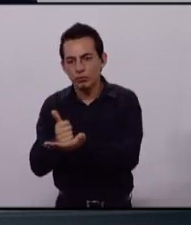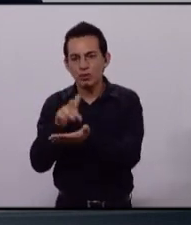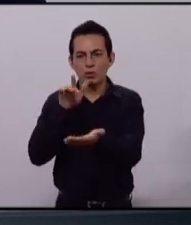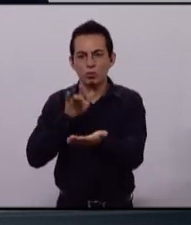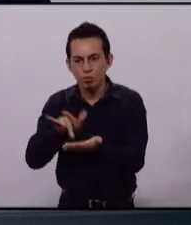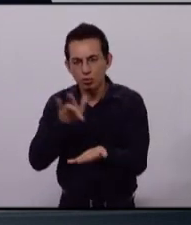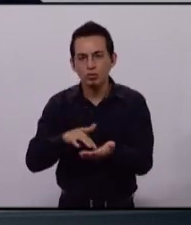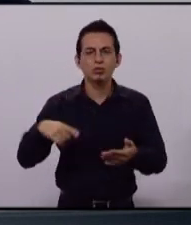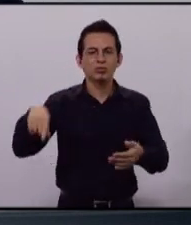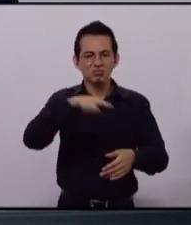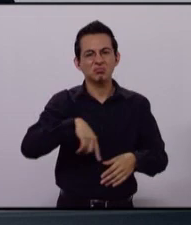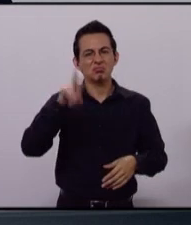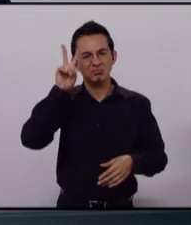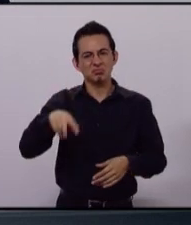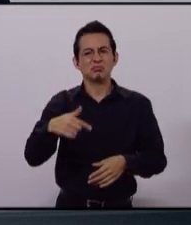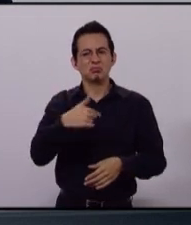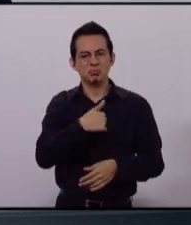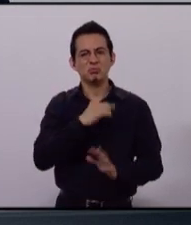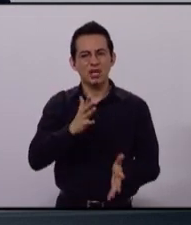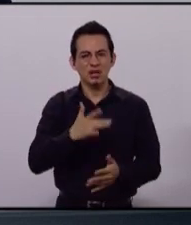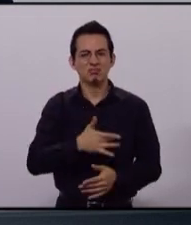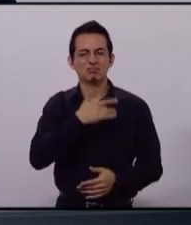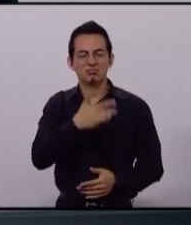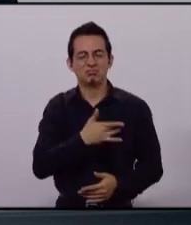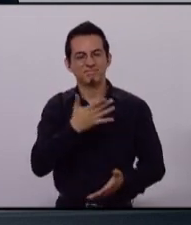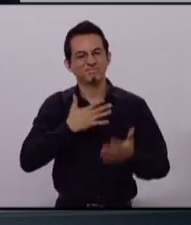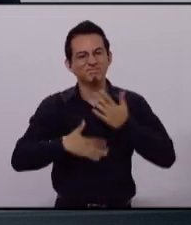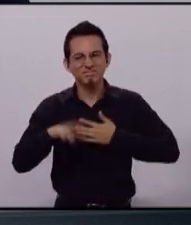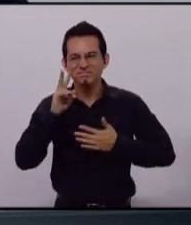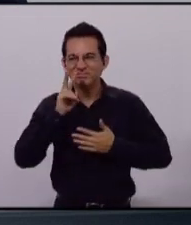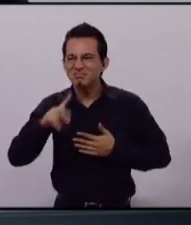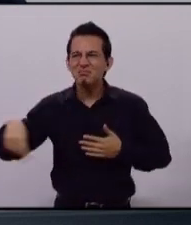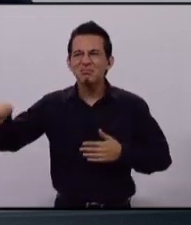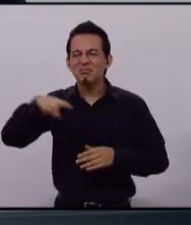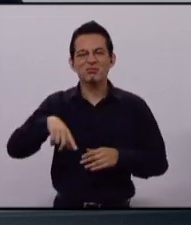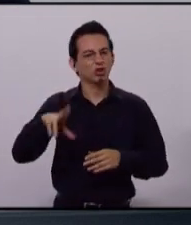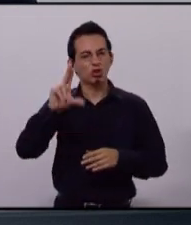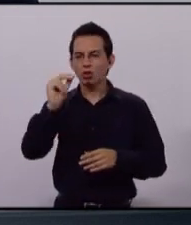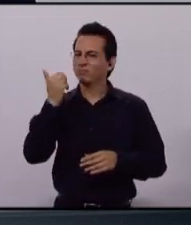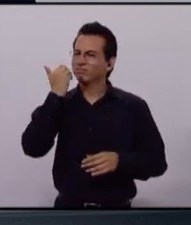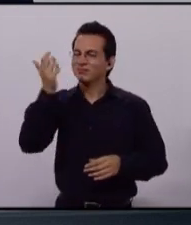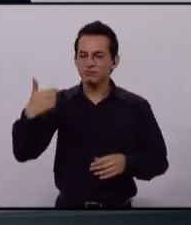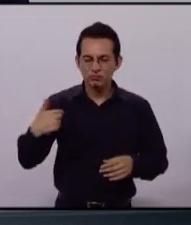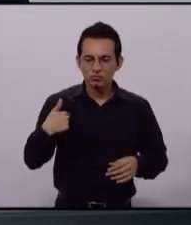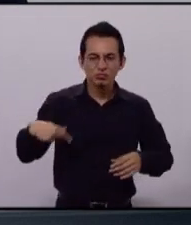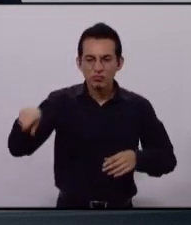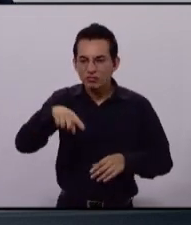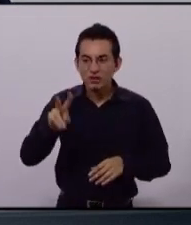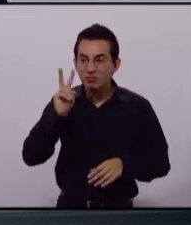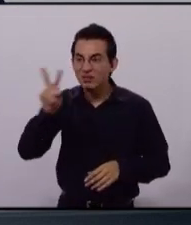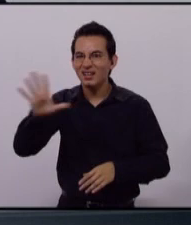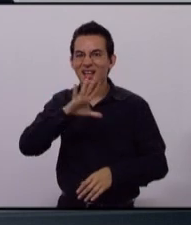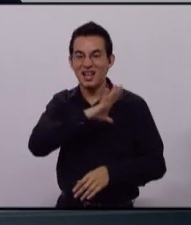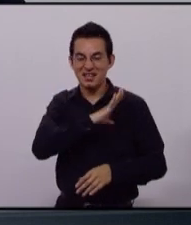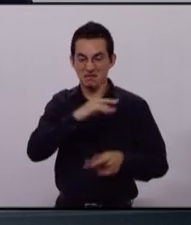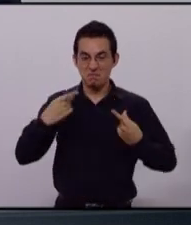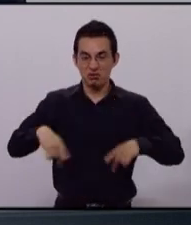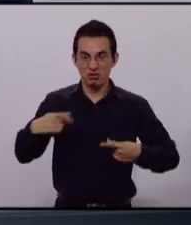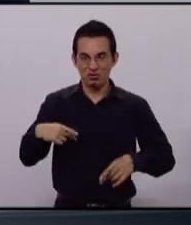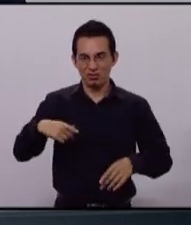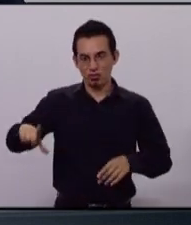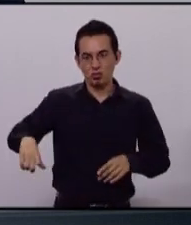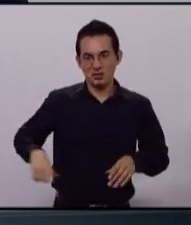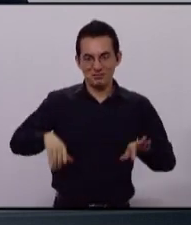ustedes, estoy cansado de la corrupción. Por eso propongo un gobierno de cero impunidad, cero tolerancia a los funcionarios que